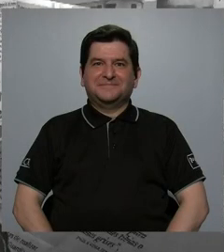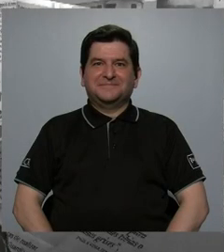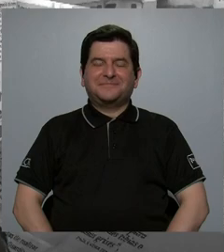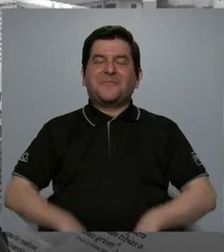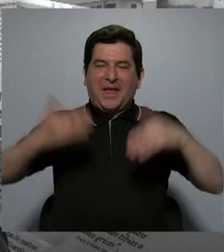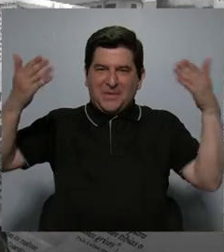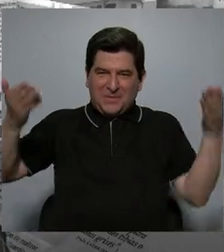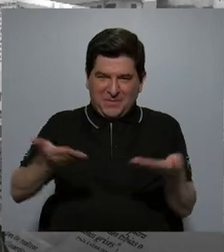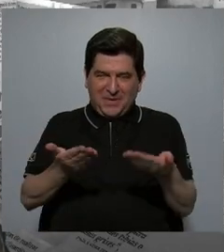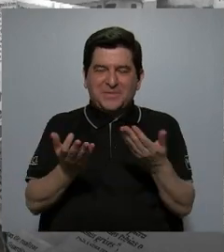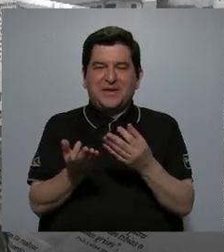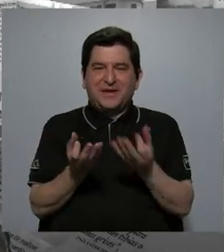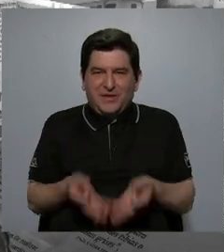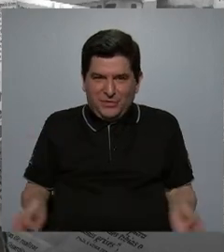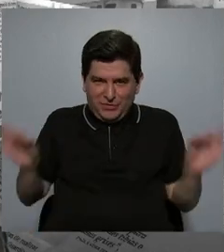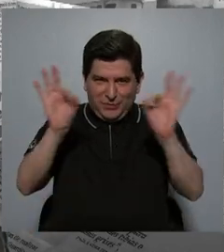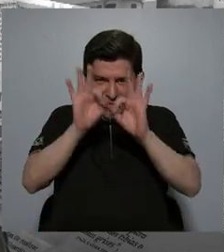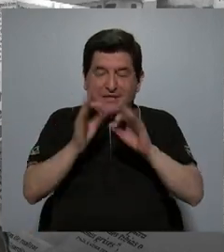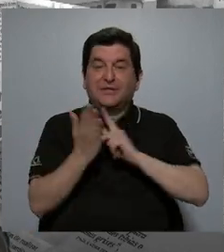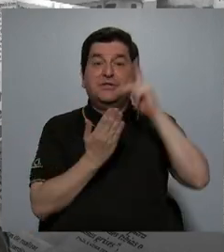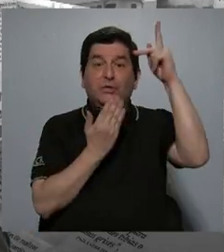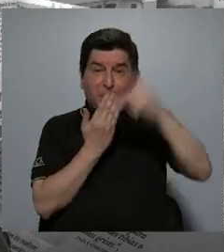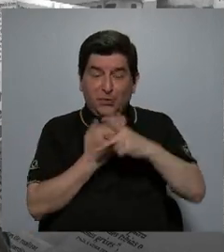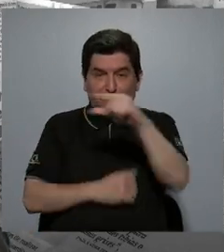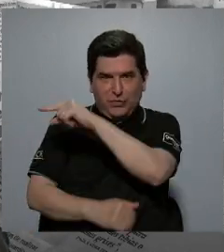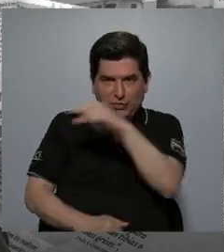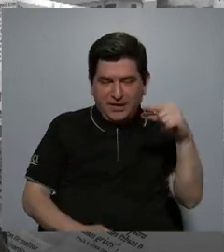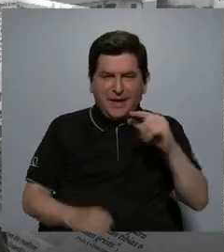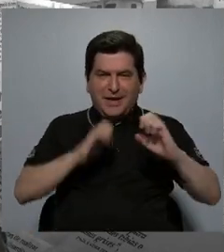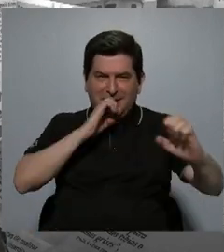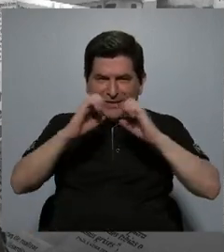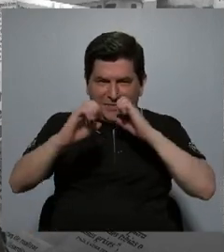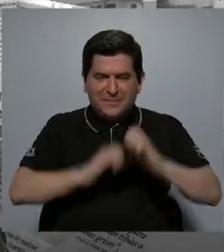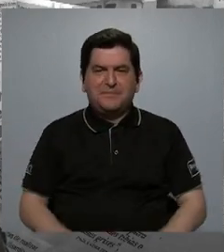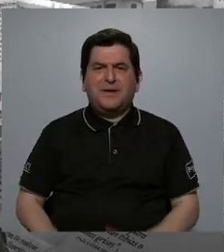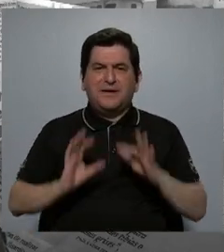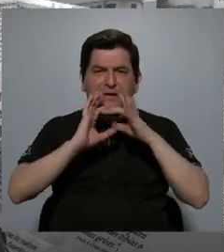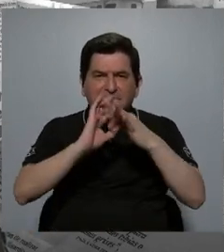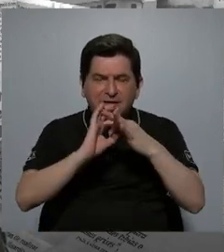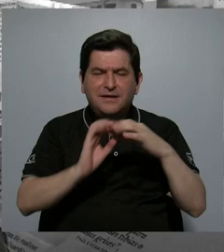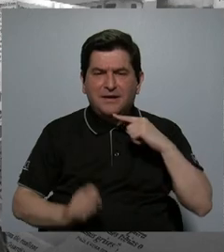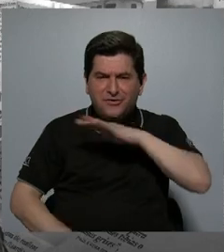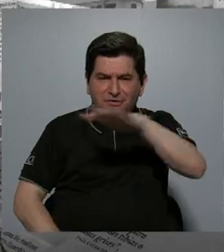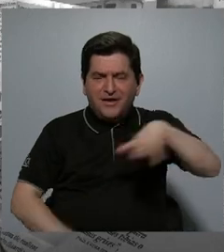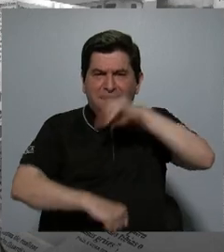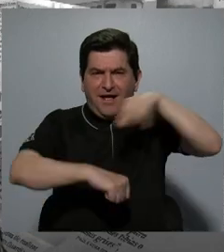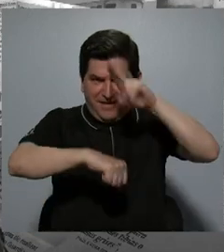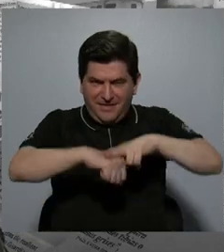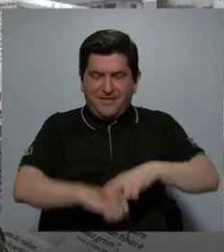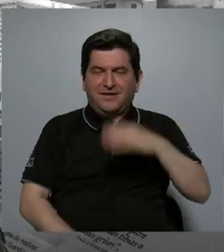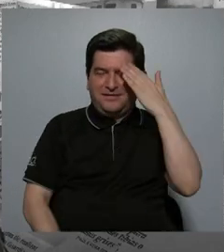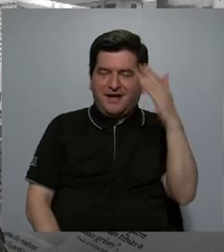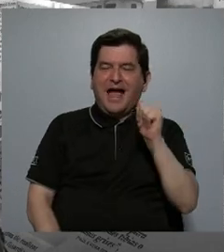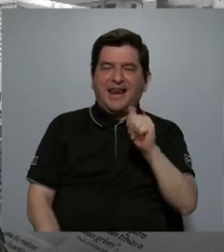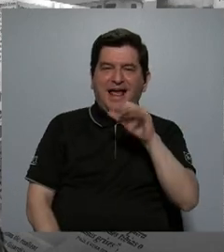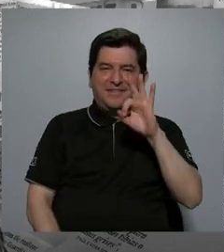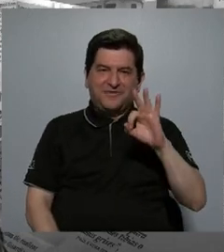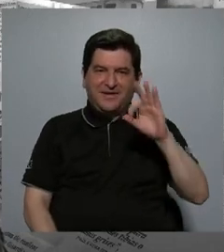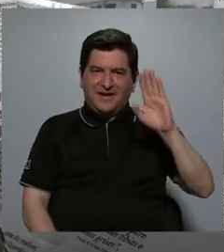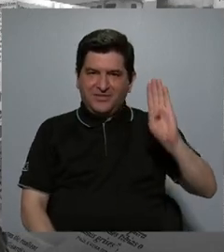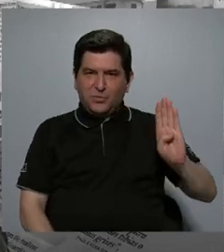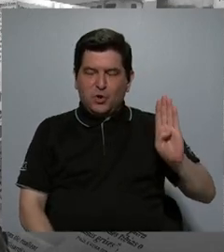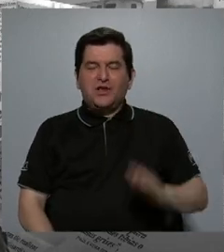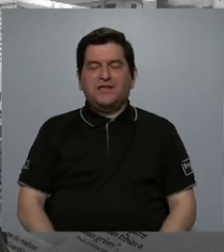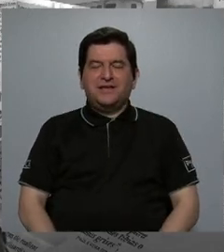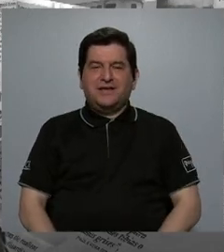Bienvenidos a Lo que importa, un programa semanal de entrevistas sobre la realidad nacional. Les saluda Alejandra Fernández